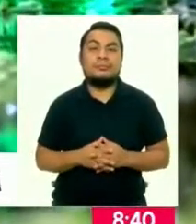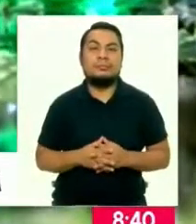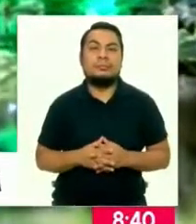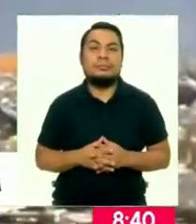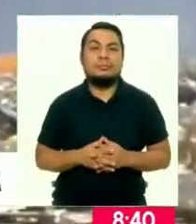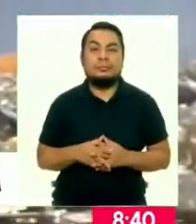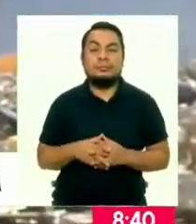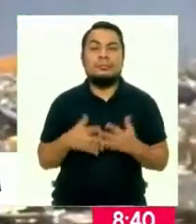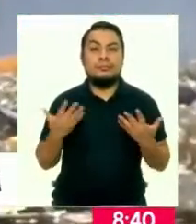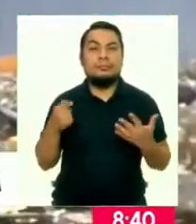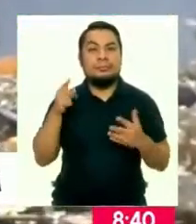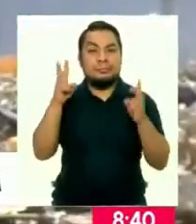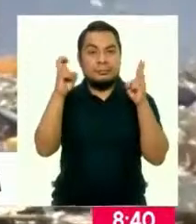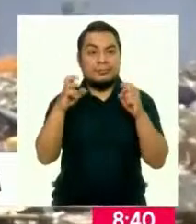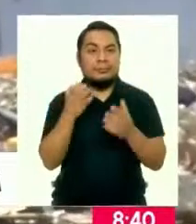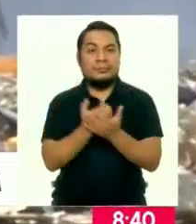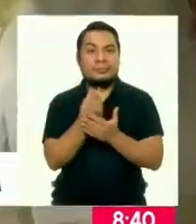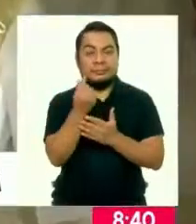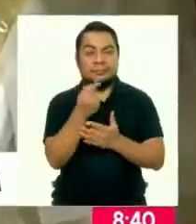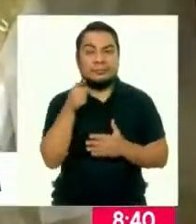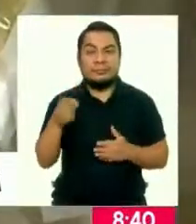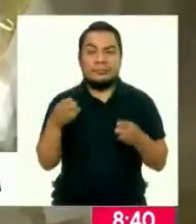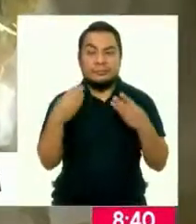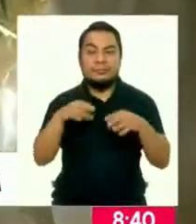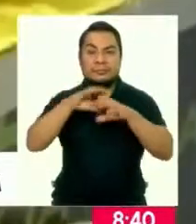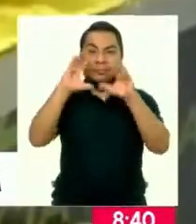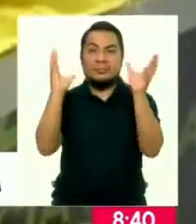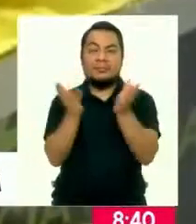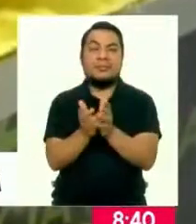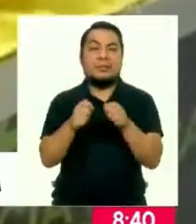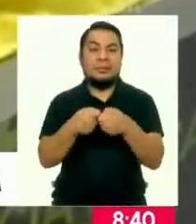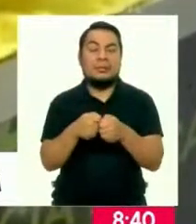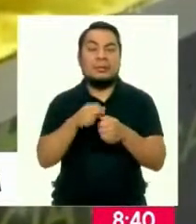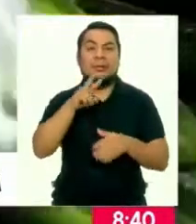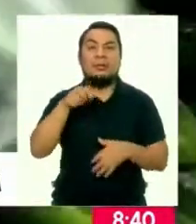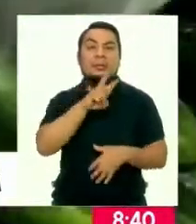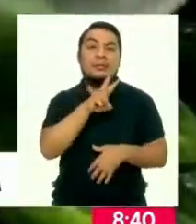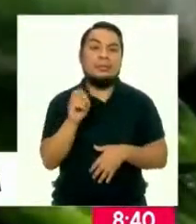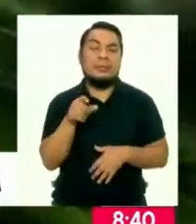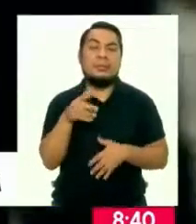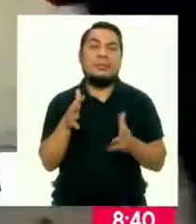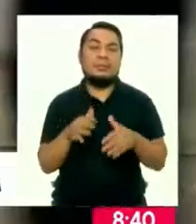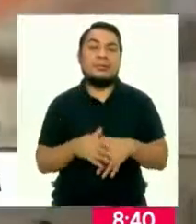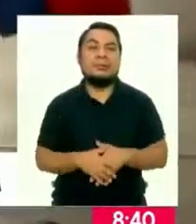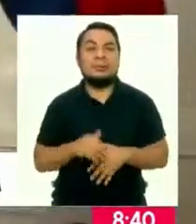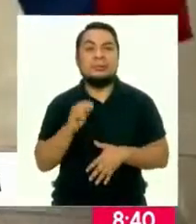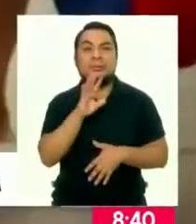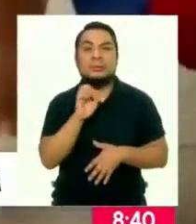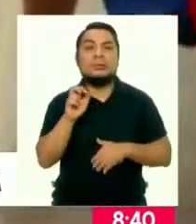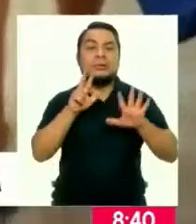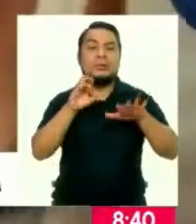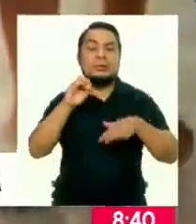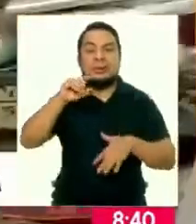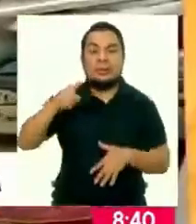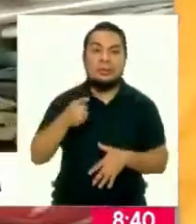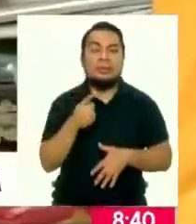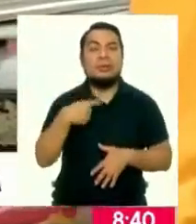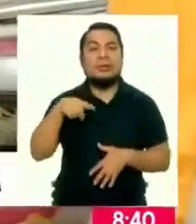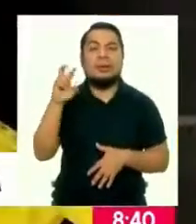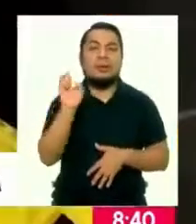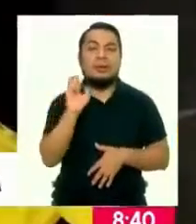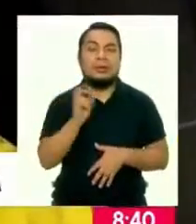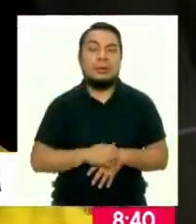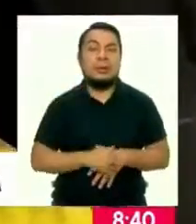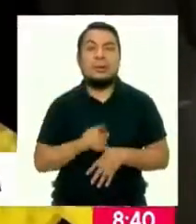En el ámbito económico, el mercado mundial de plástico en 2020 valía alrededor de 580 mil millones de dólares.